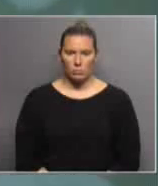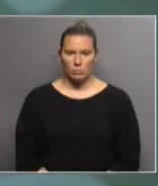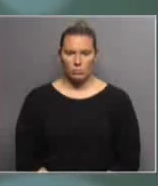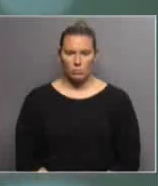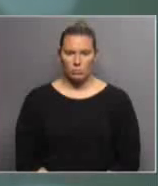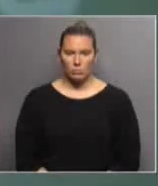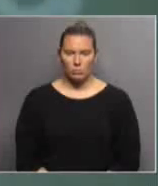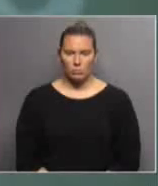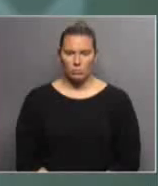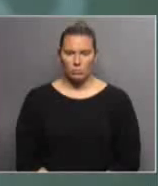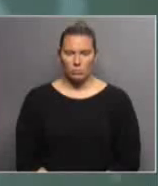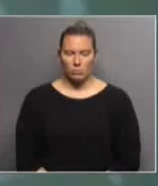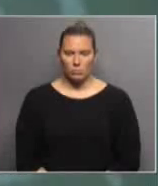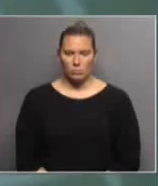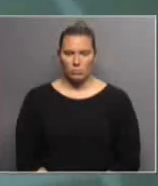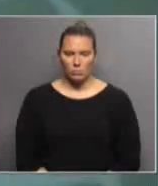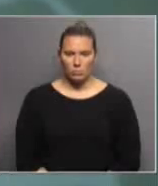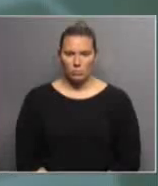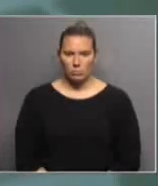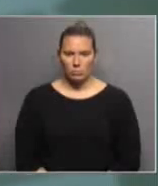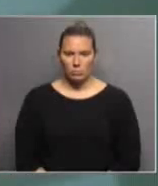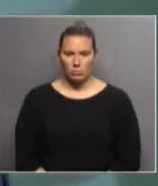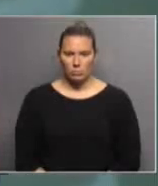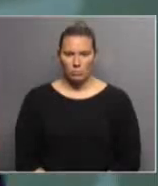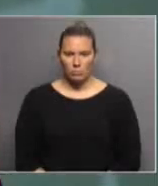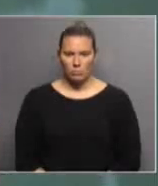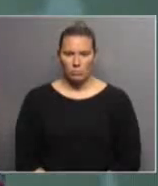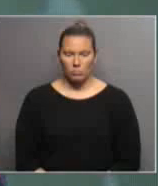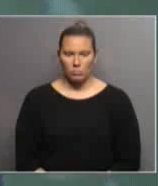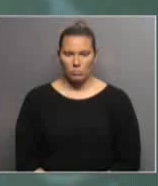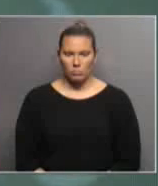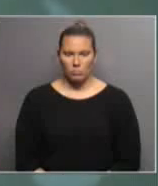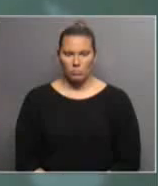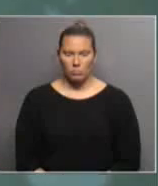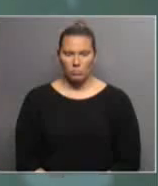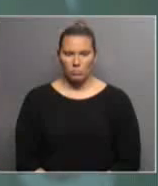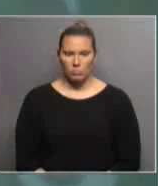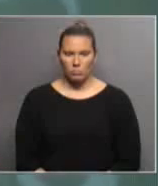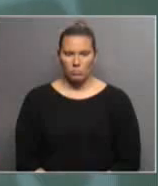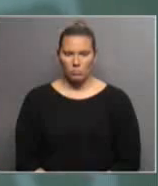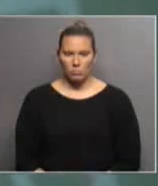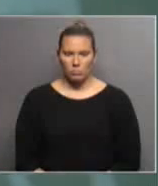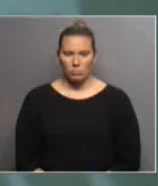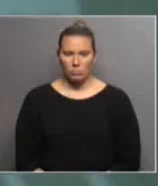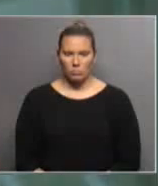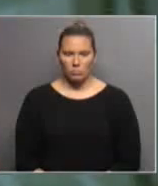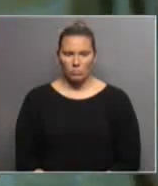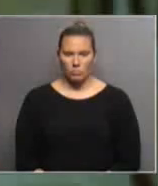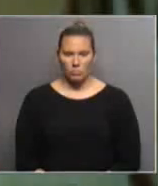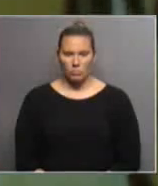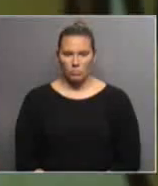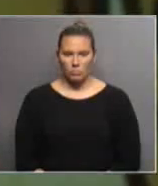hemos hablado, hemos explicado la situación y por qué necesitábamos que se pusiera el